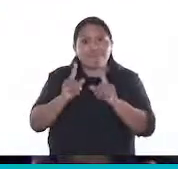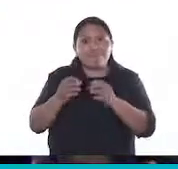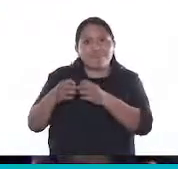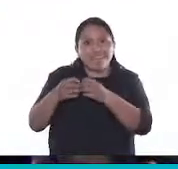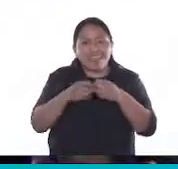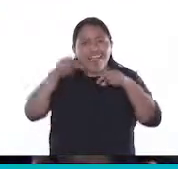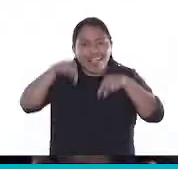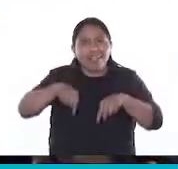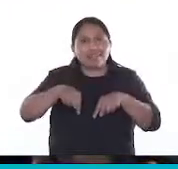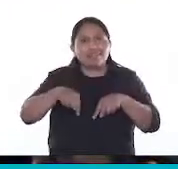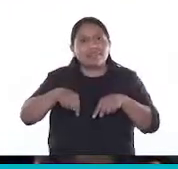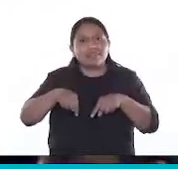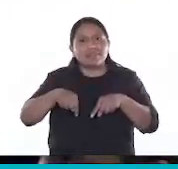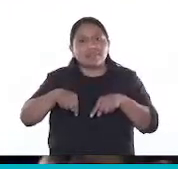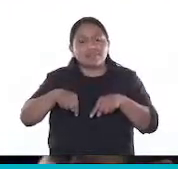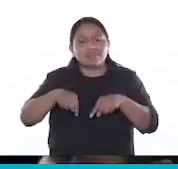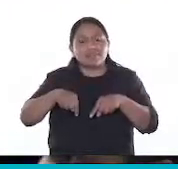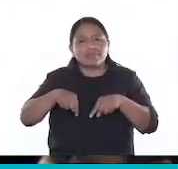debate acá.